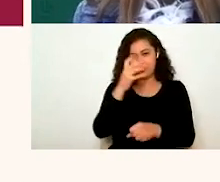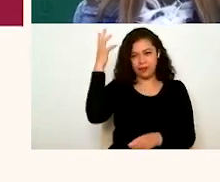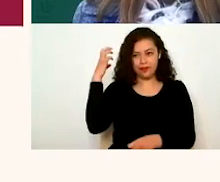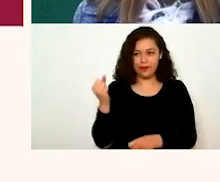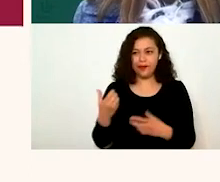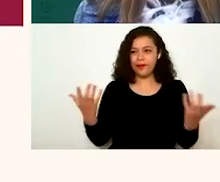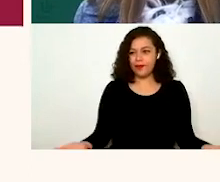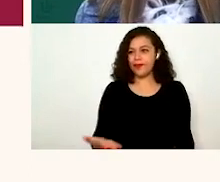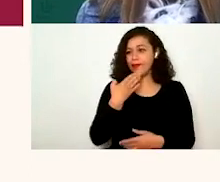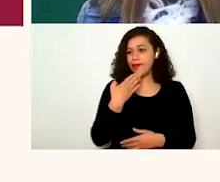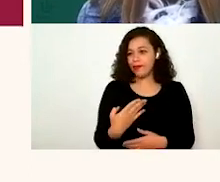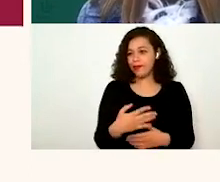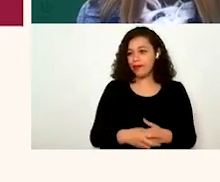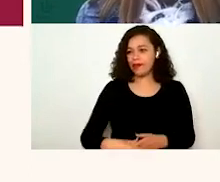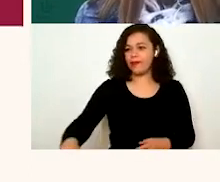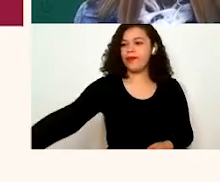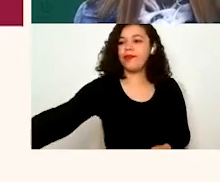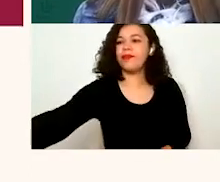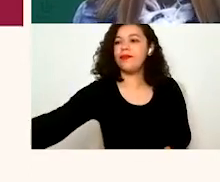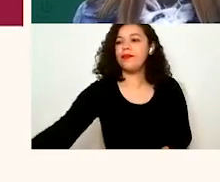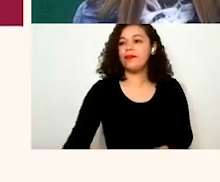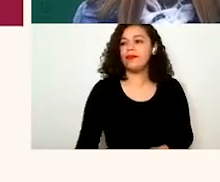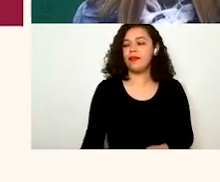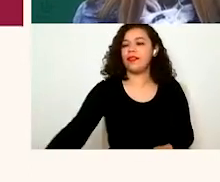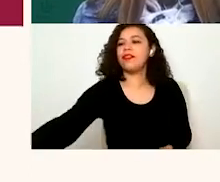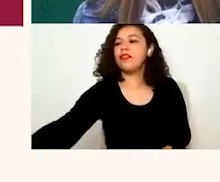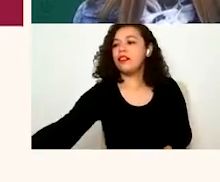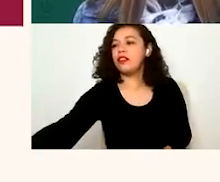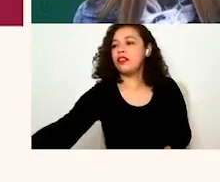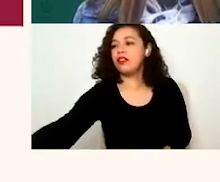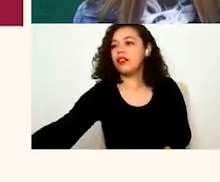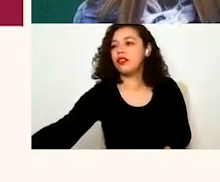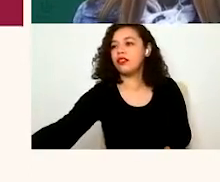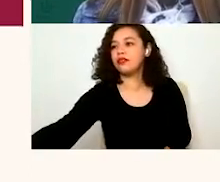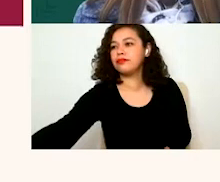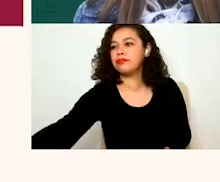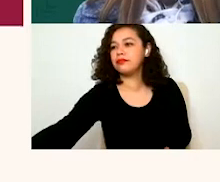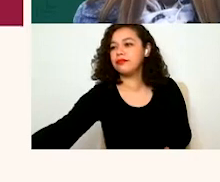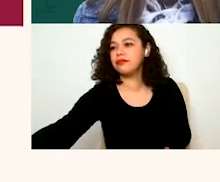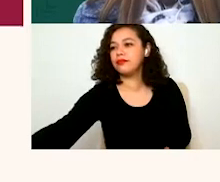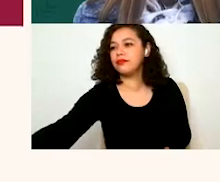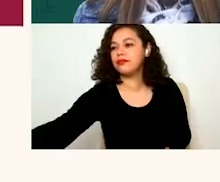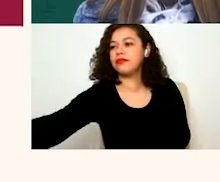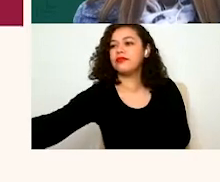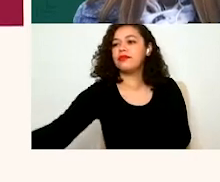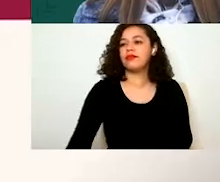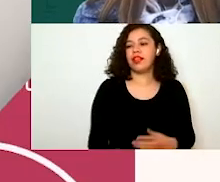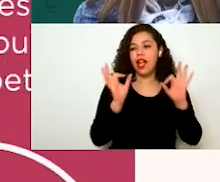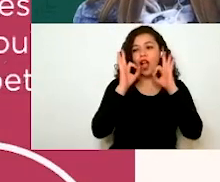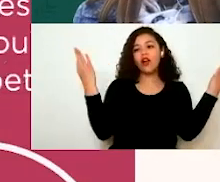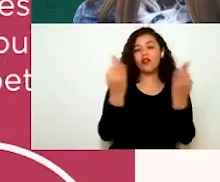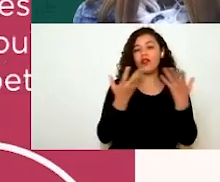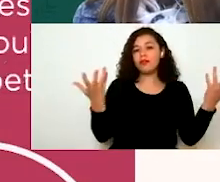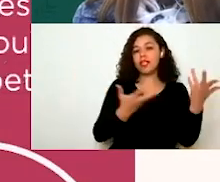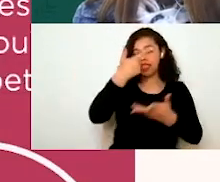Pues muy bien, para llevar a cabo este evento, les invitamos a que coloquen su nombre completo a través del chat, ya que de esta manera vamos a llevar a cabo el registro